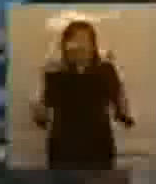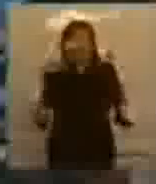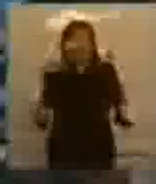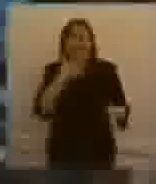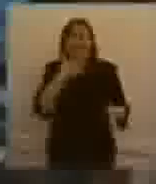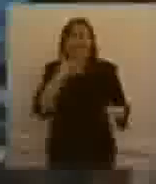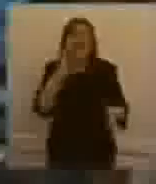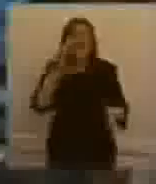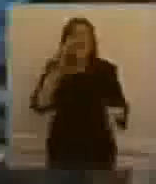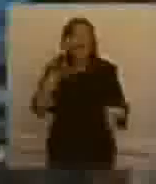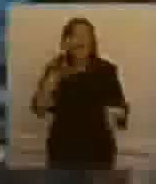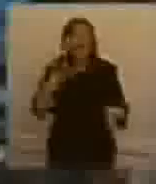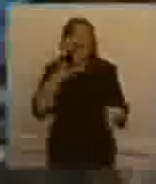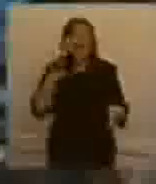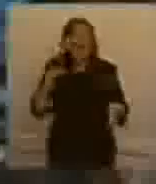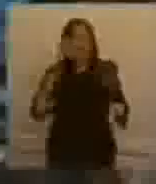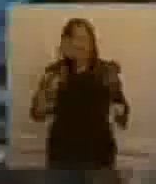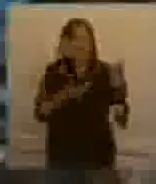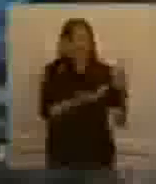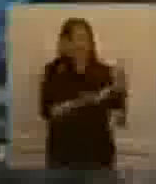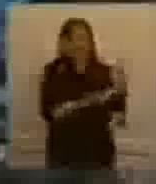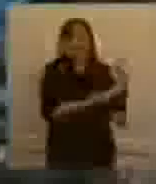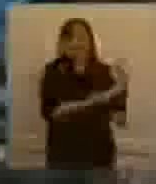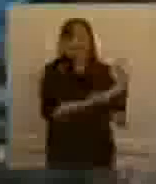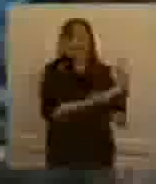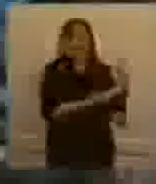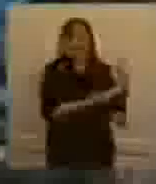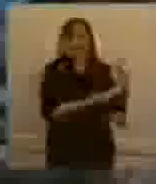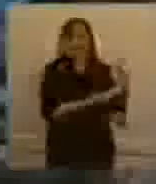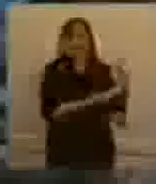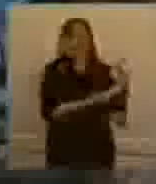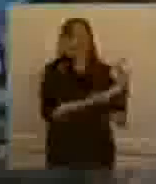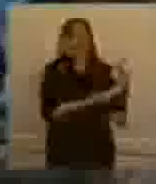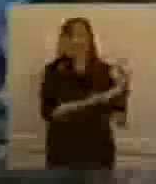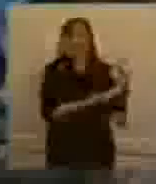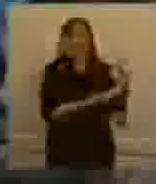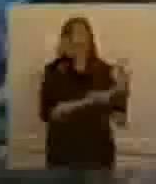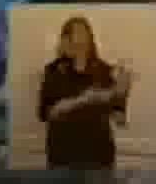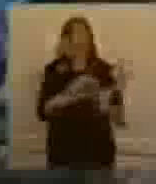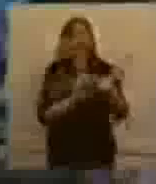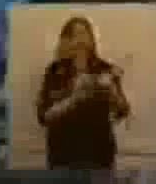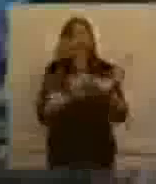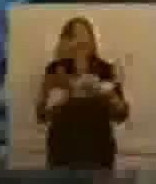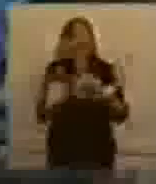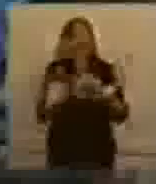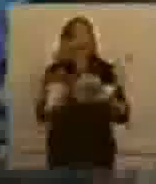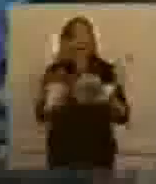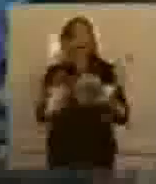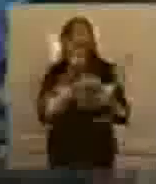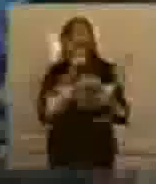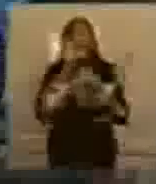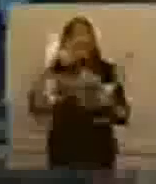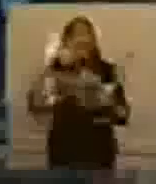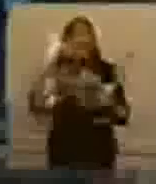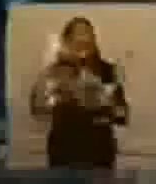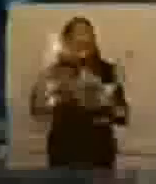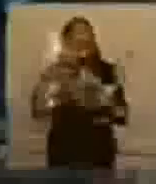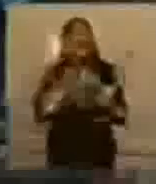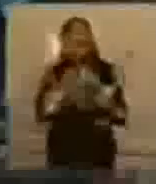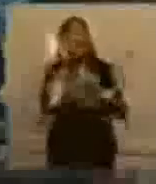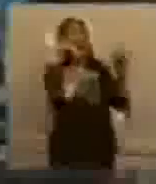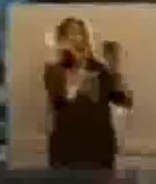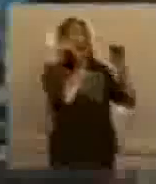hoy a la mañana el ministro, en cuatro estaciones, de cuarenta toneladas cada uno, precisamente para alimento que se